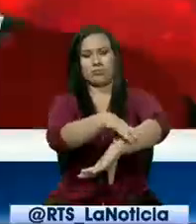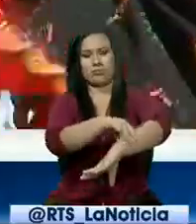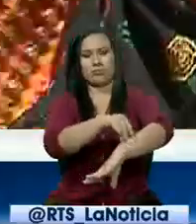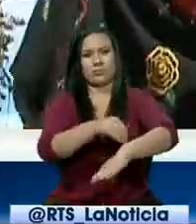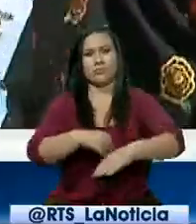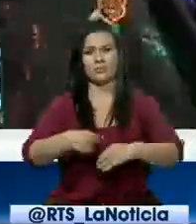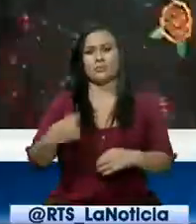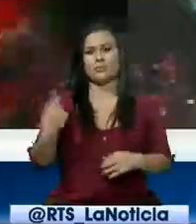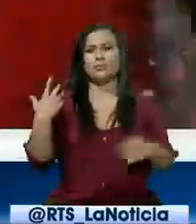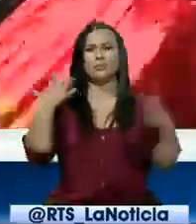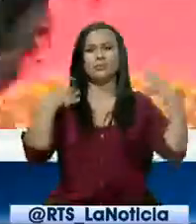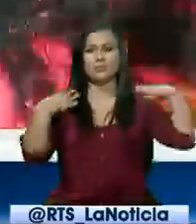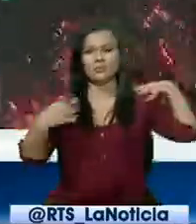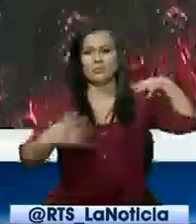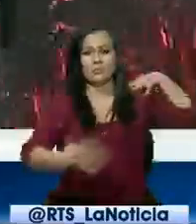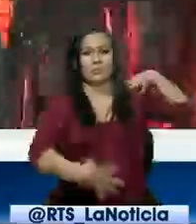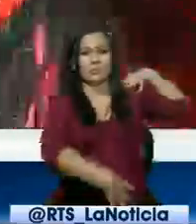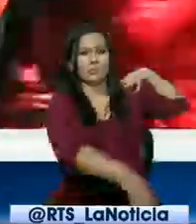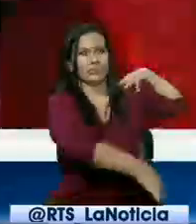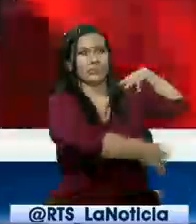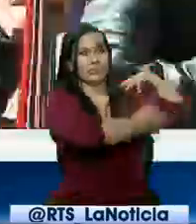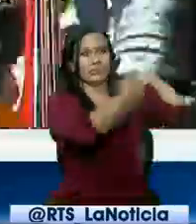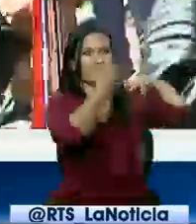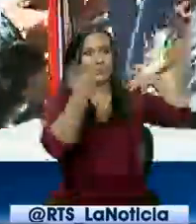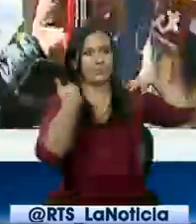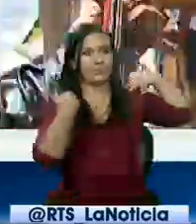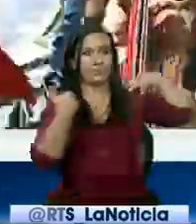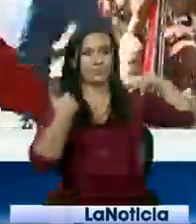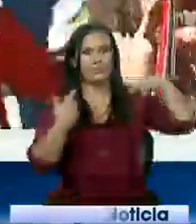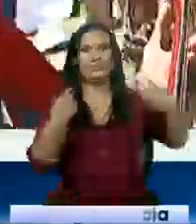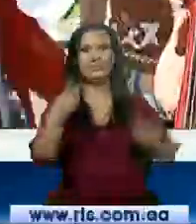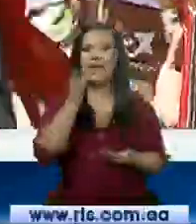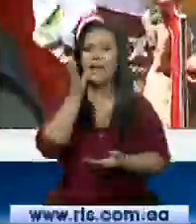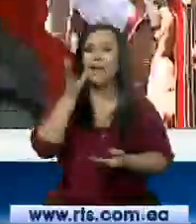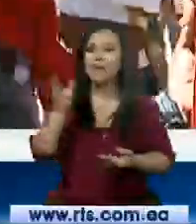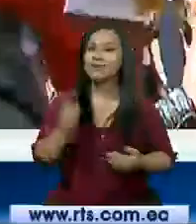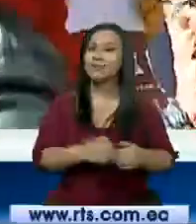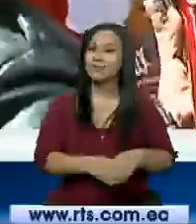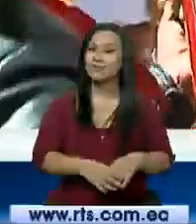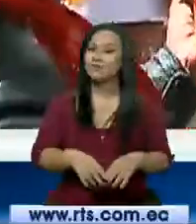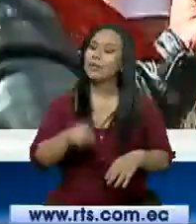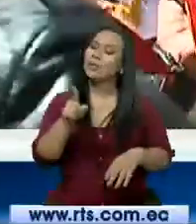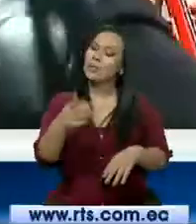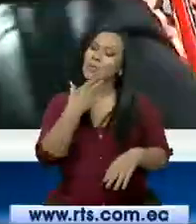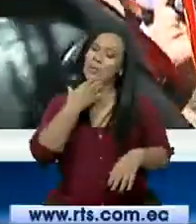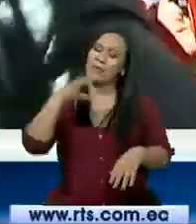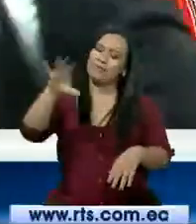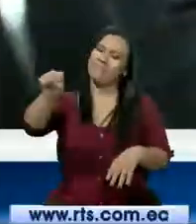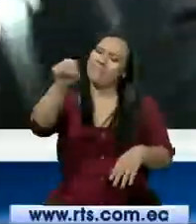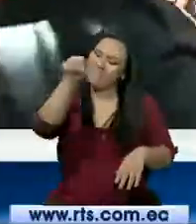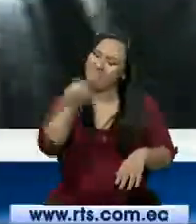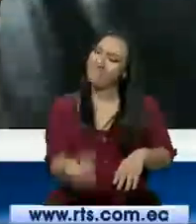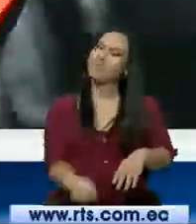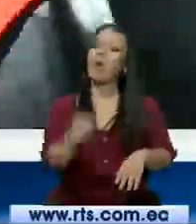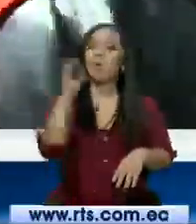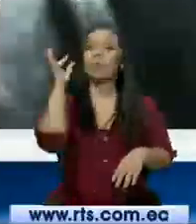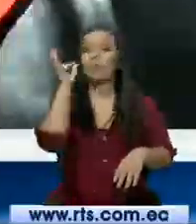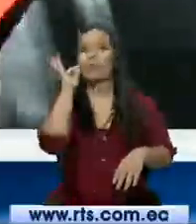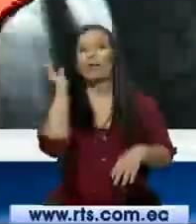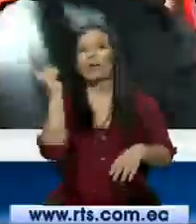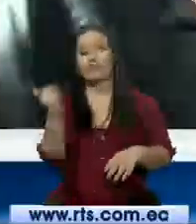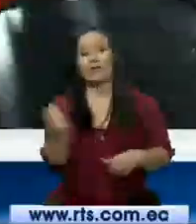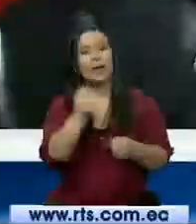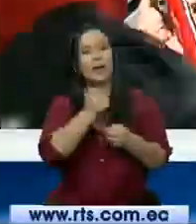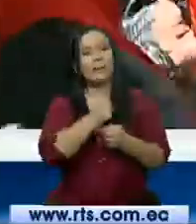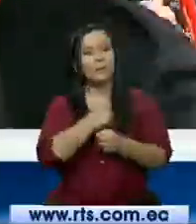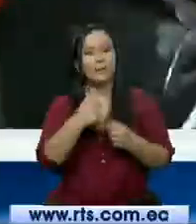Y la fachalina que cruza todo su pecho. Alta su cara, que me quieras, cuyayay. Te puse el